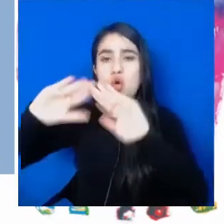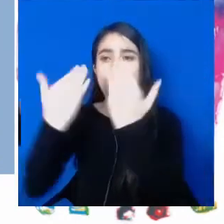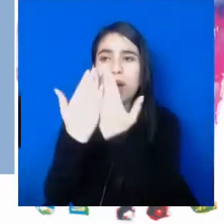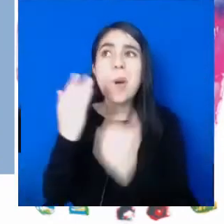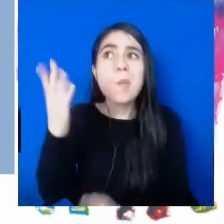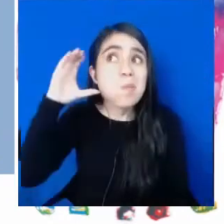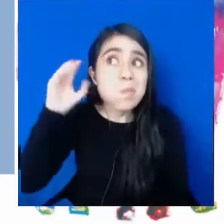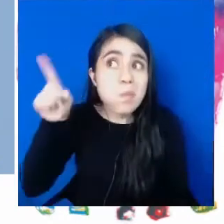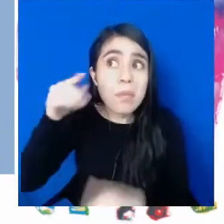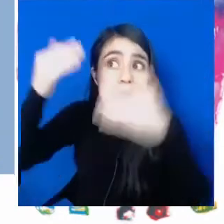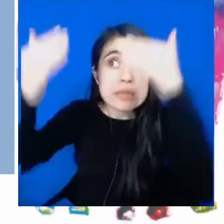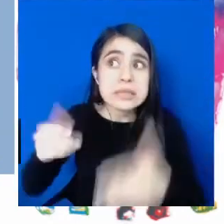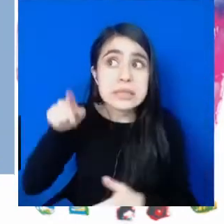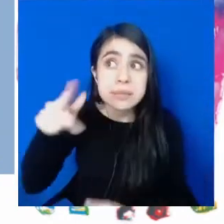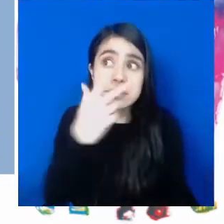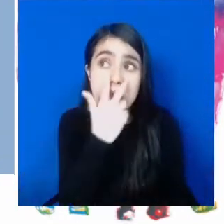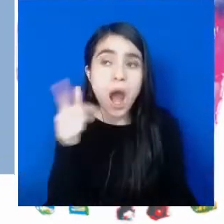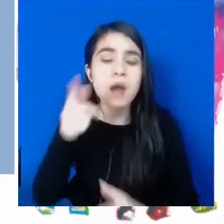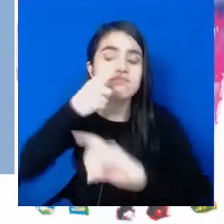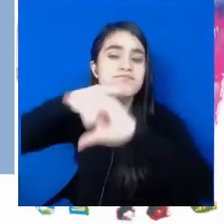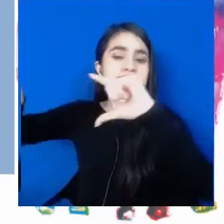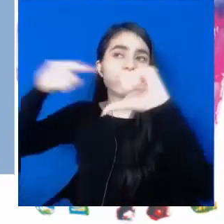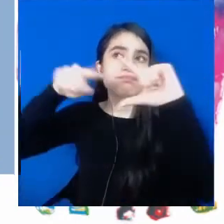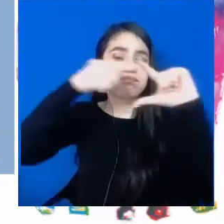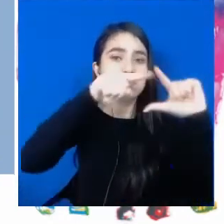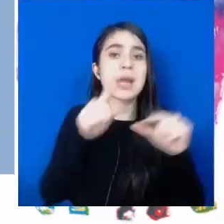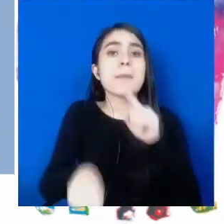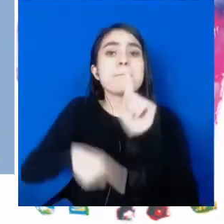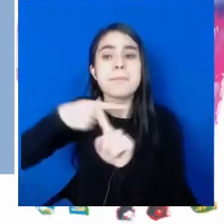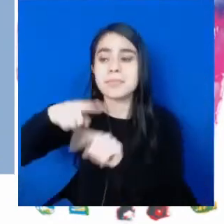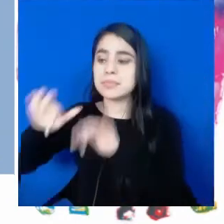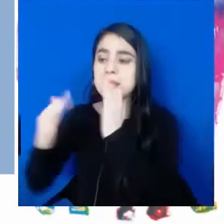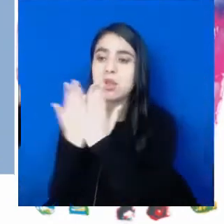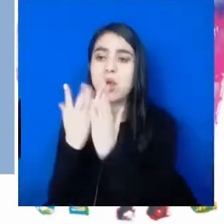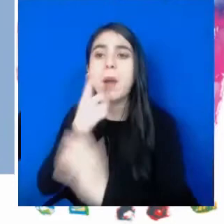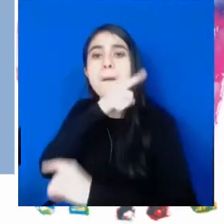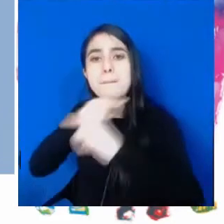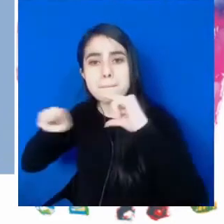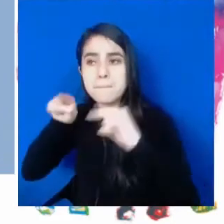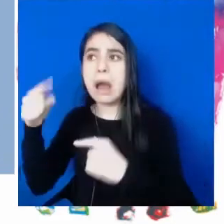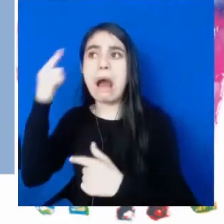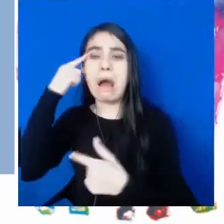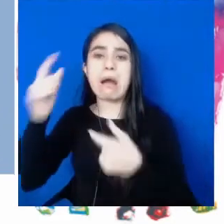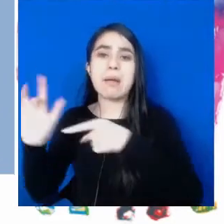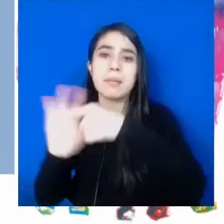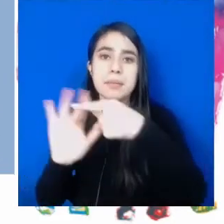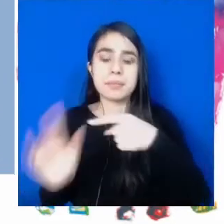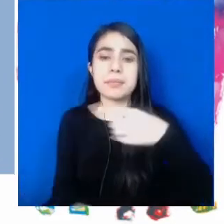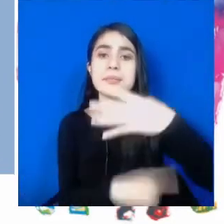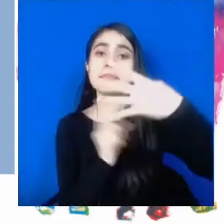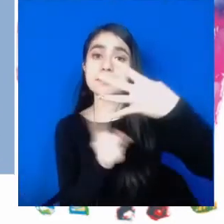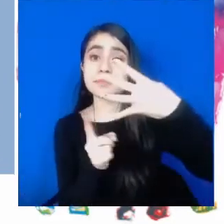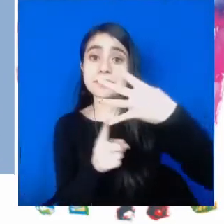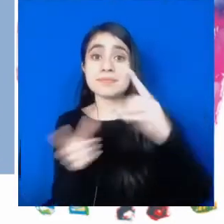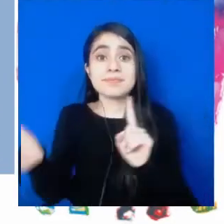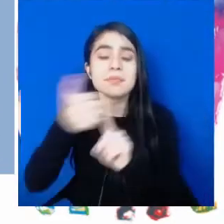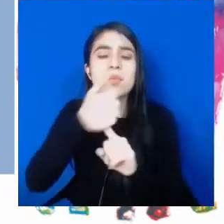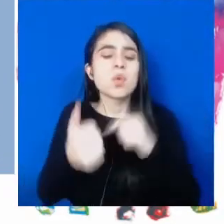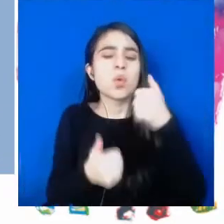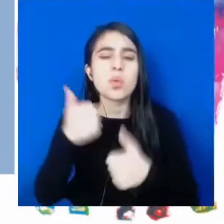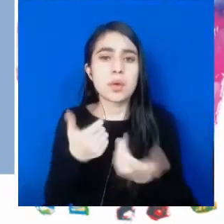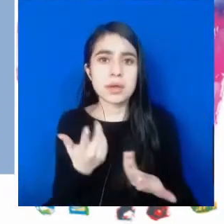las escuelas donde sabemos que hay niños con discapacidad y a las secretarías de educación. En cuarto lugar,